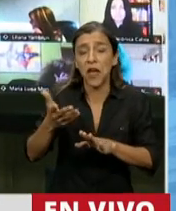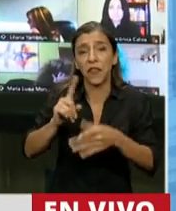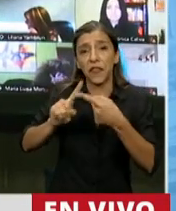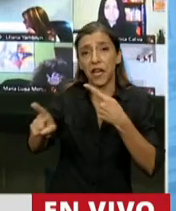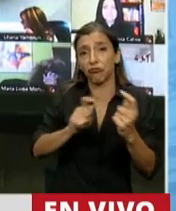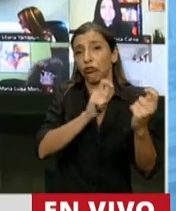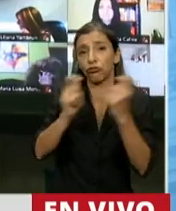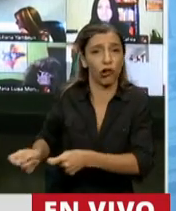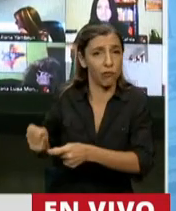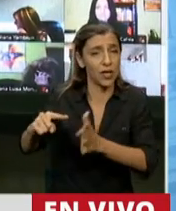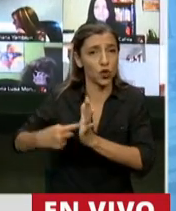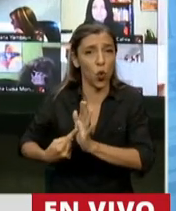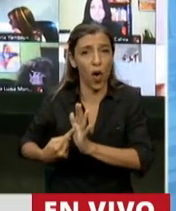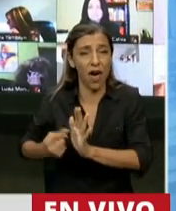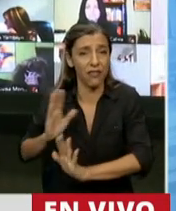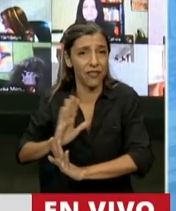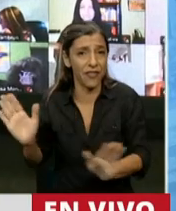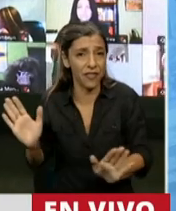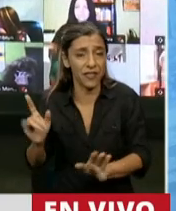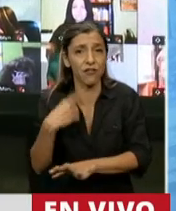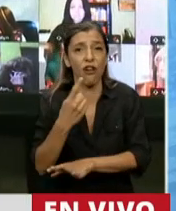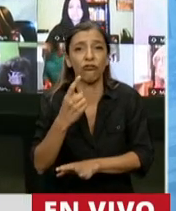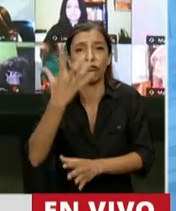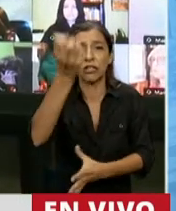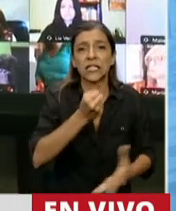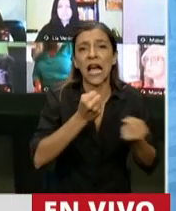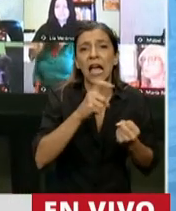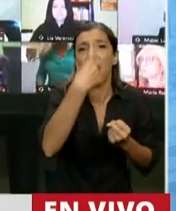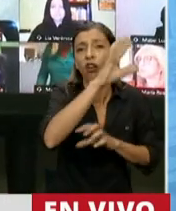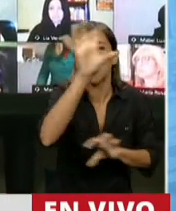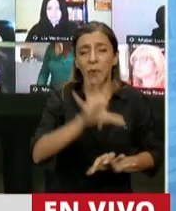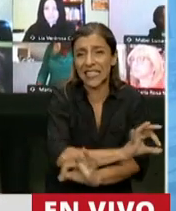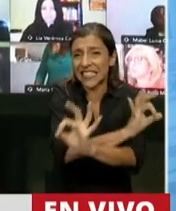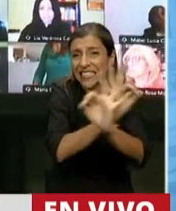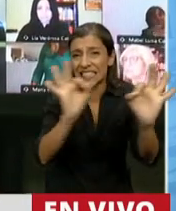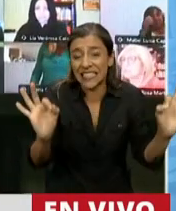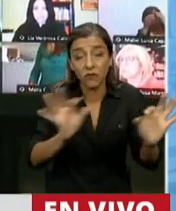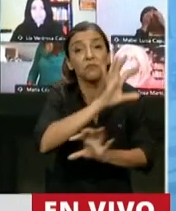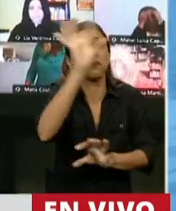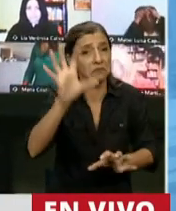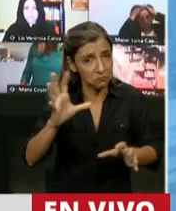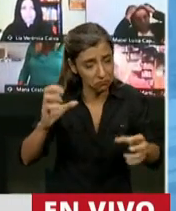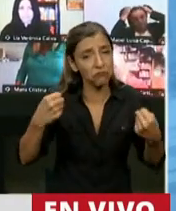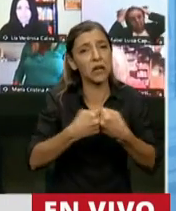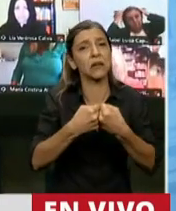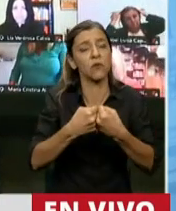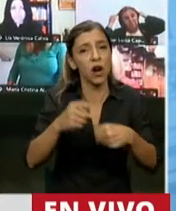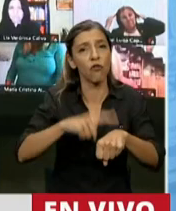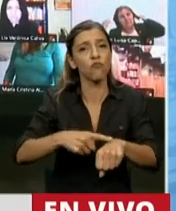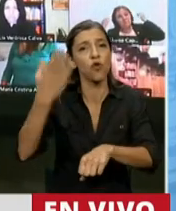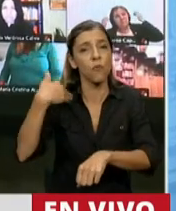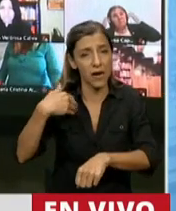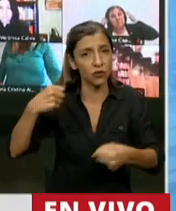Acá no se tocó la coparticipación de ninguna provincia y todas las provincias avalaron esto en el pacto fiscal del